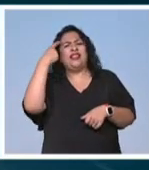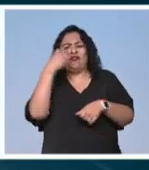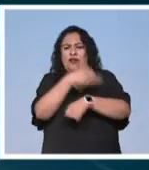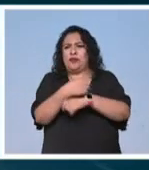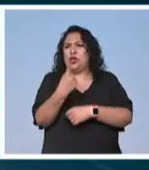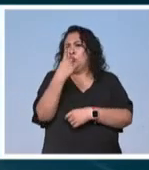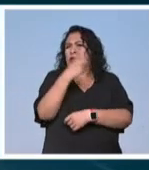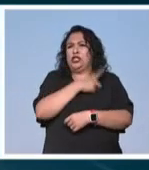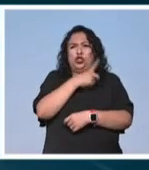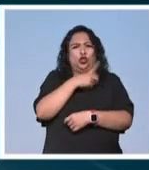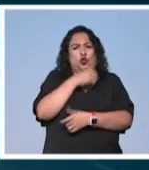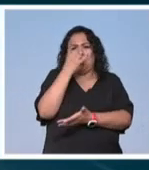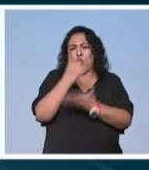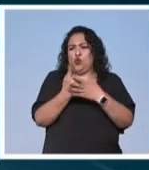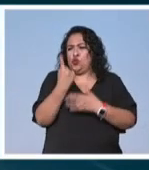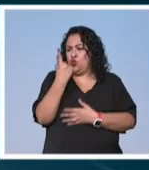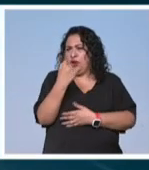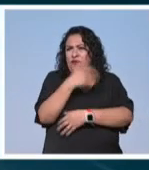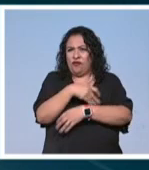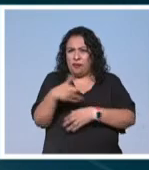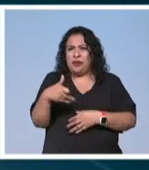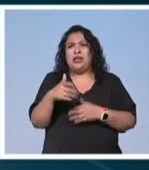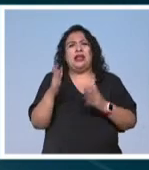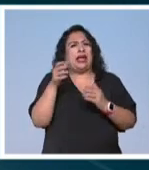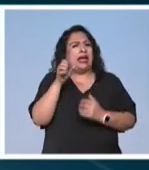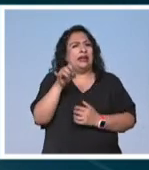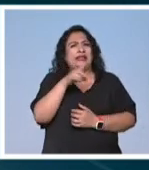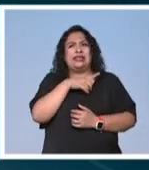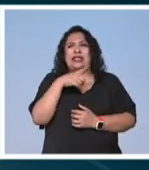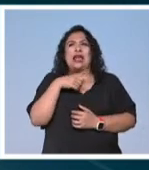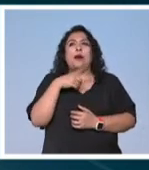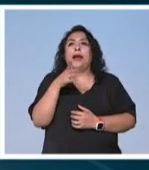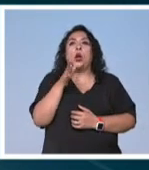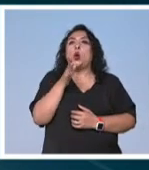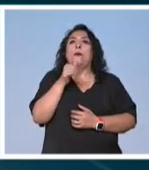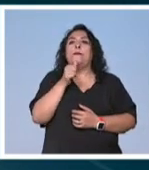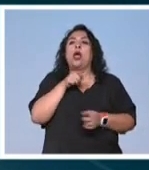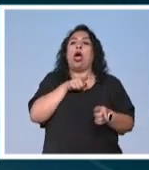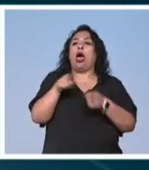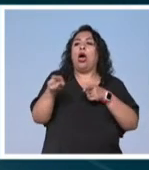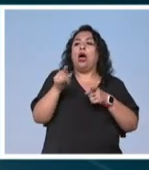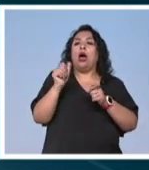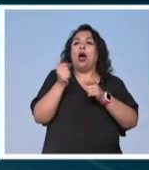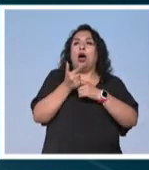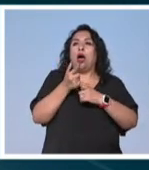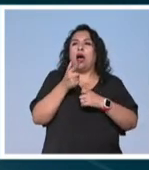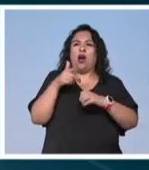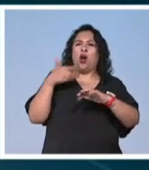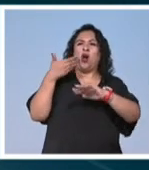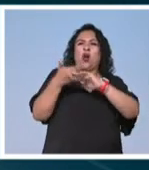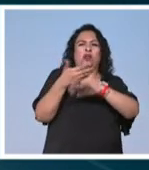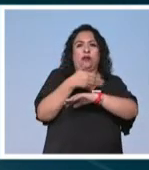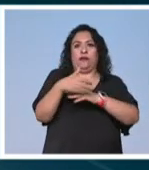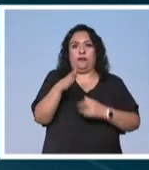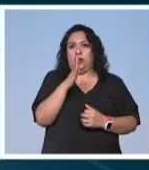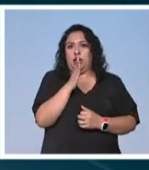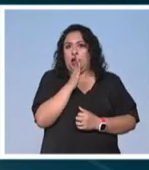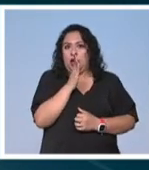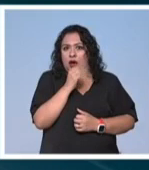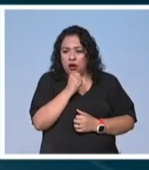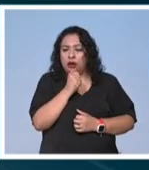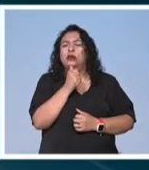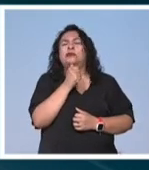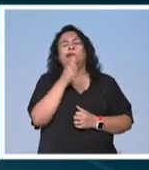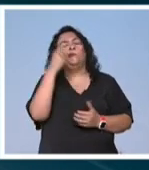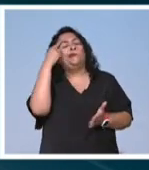sola, de que es incontestable, de que no puedes ir en contra de tu familia y